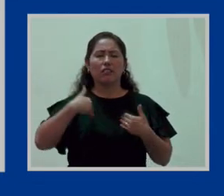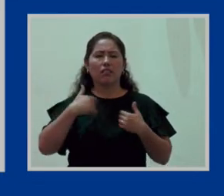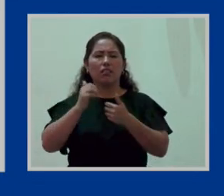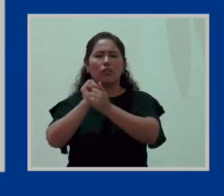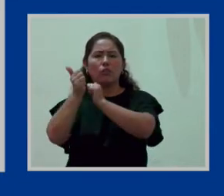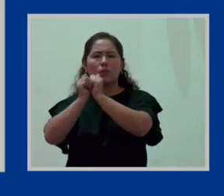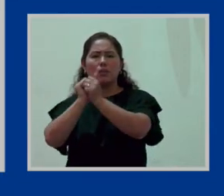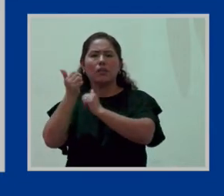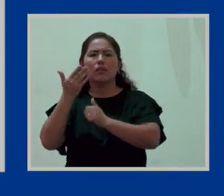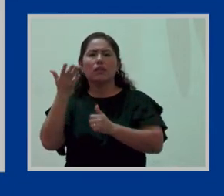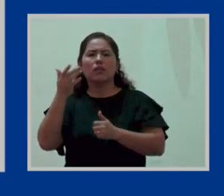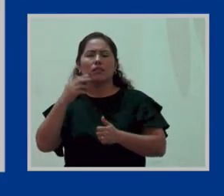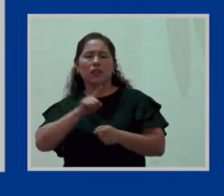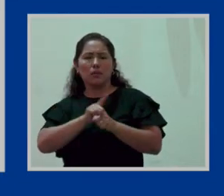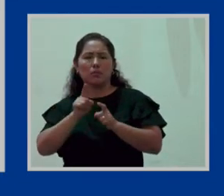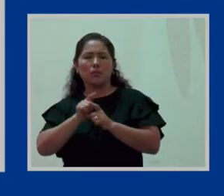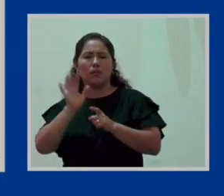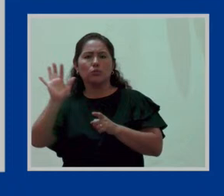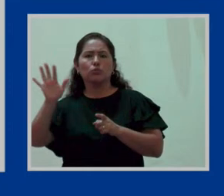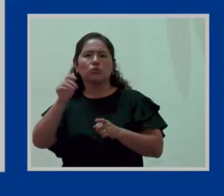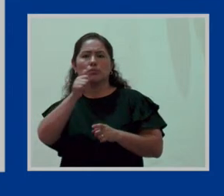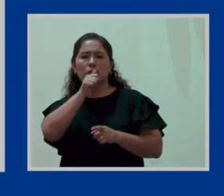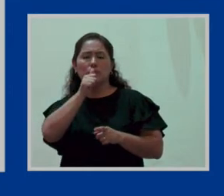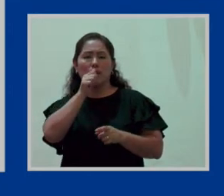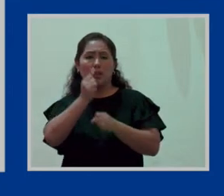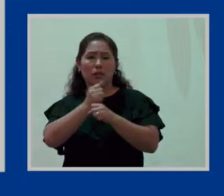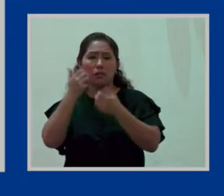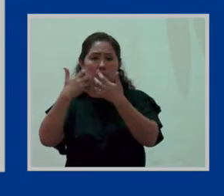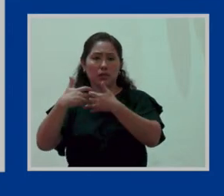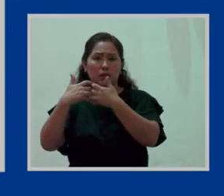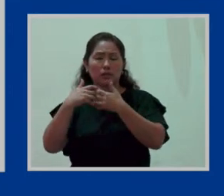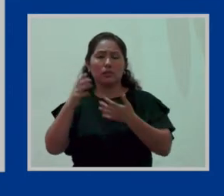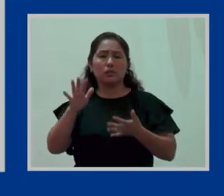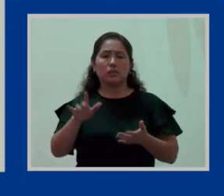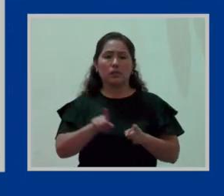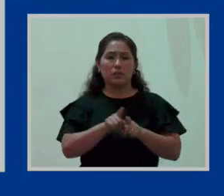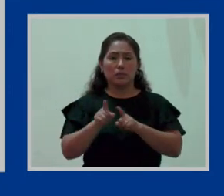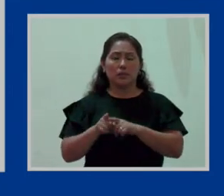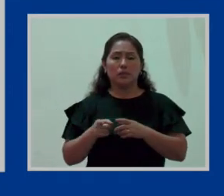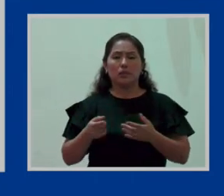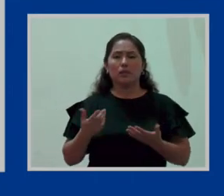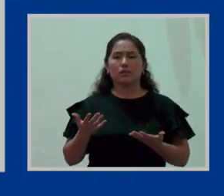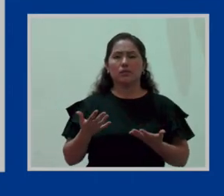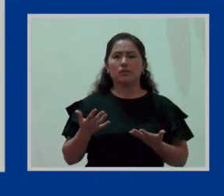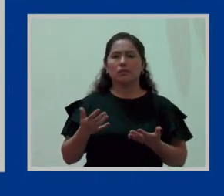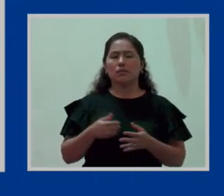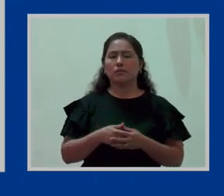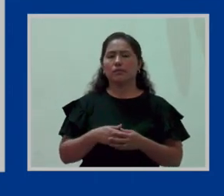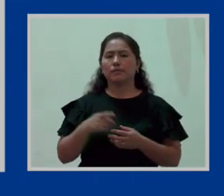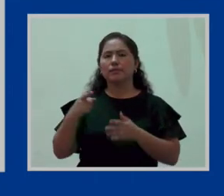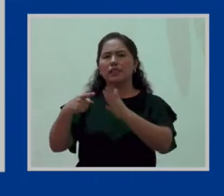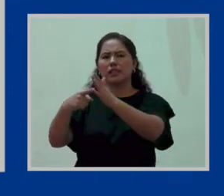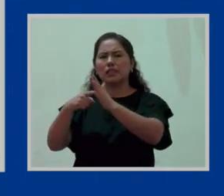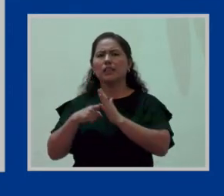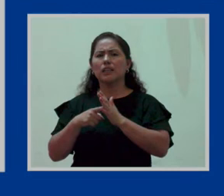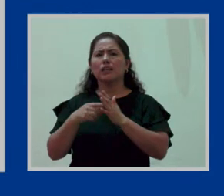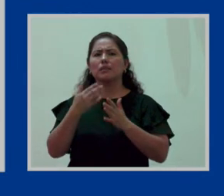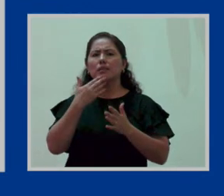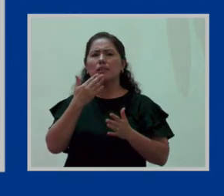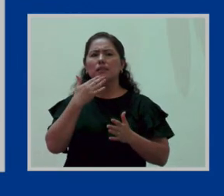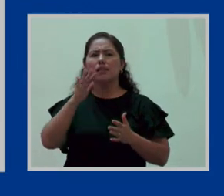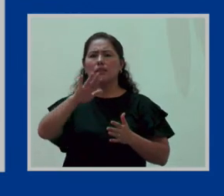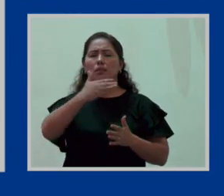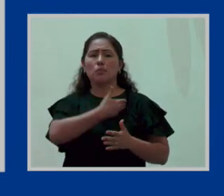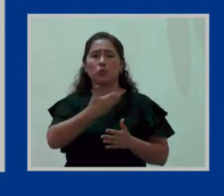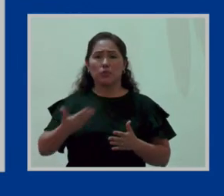régimen privado 728 y aquellos regímenes especiales del sector privado, no sobre regímenes del sector público. Bien.